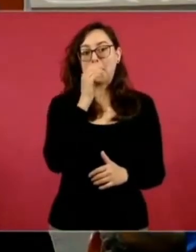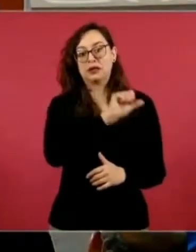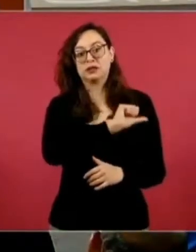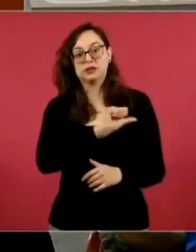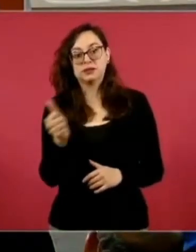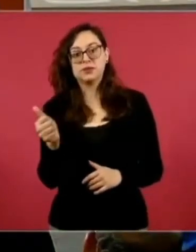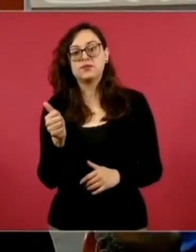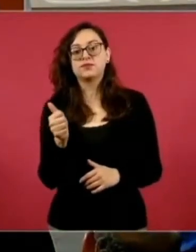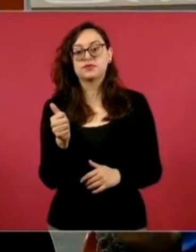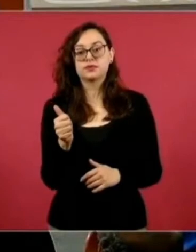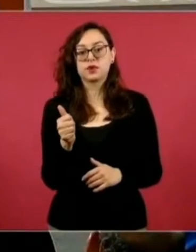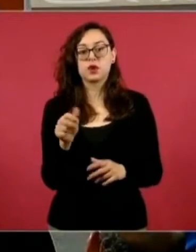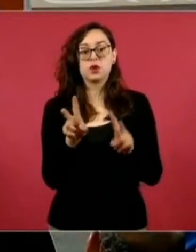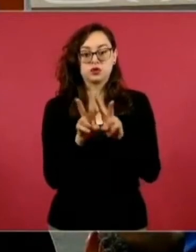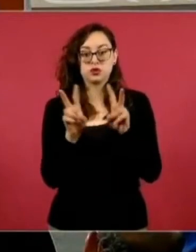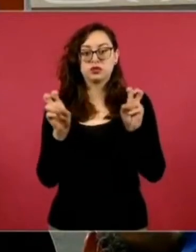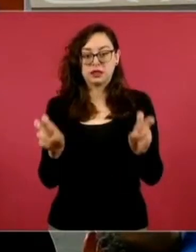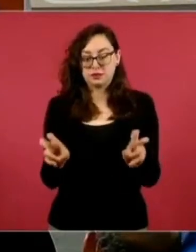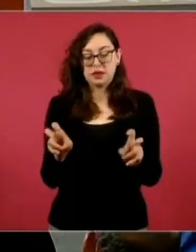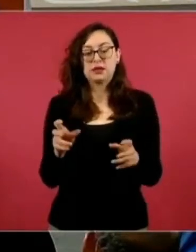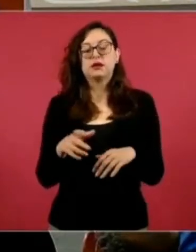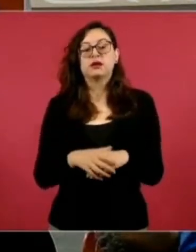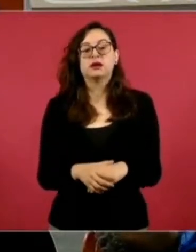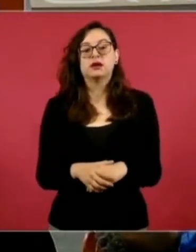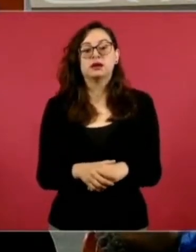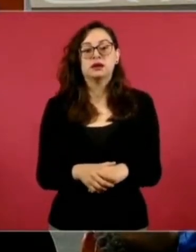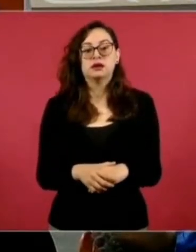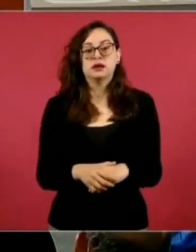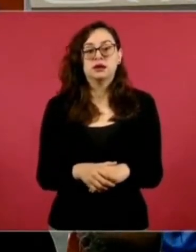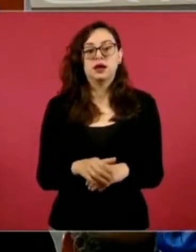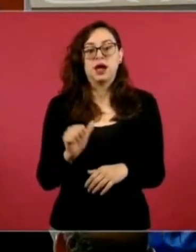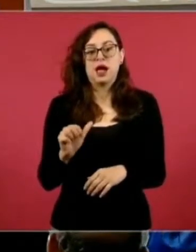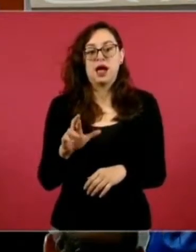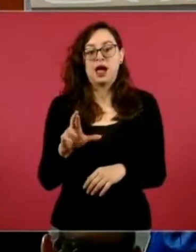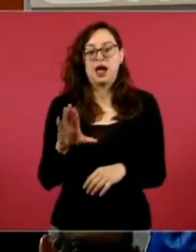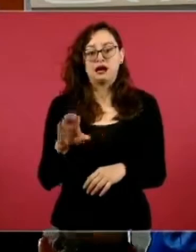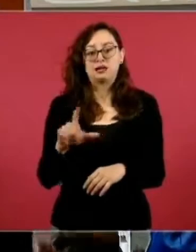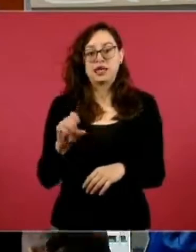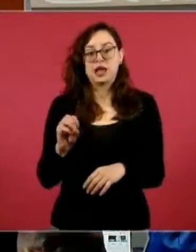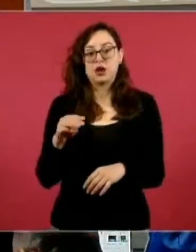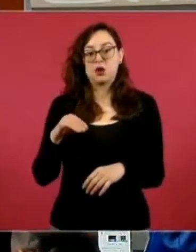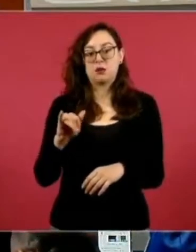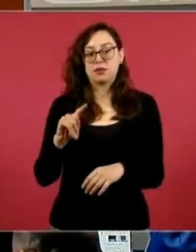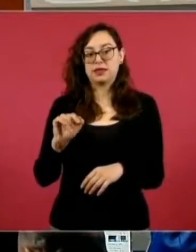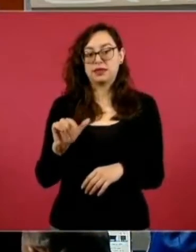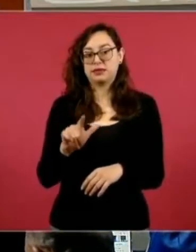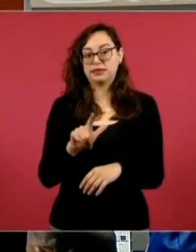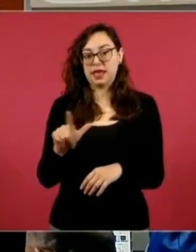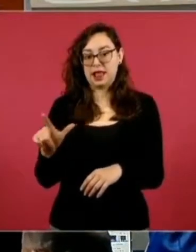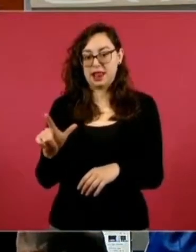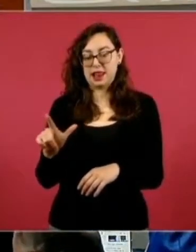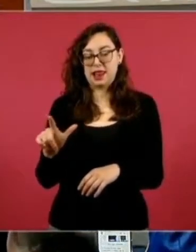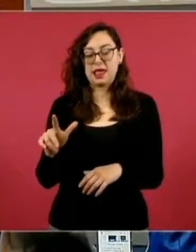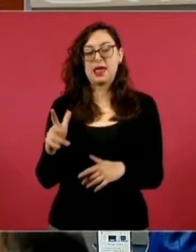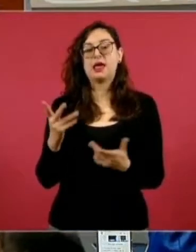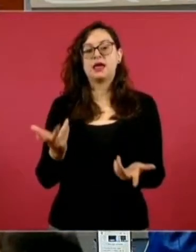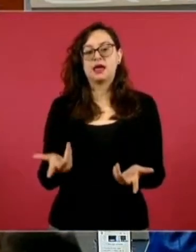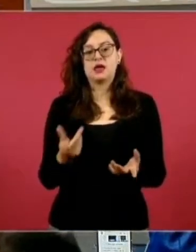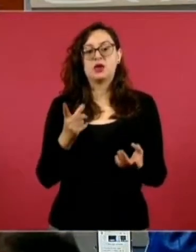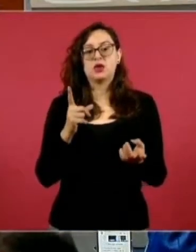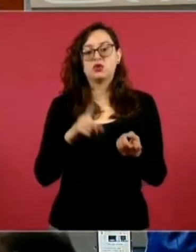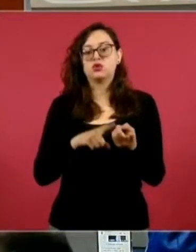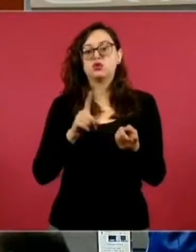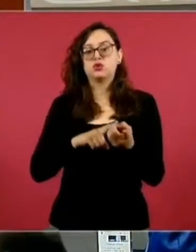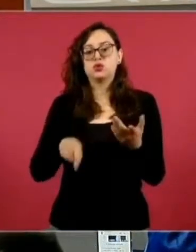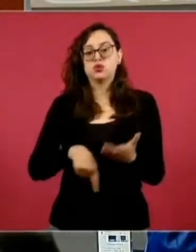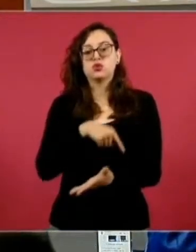que se preguntó, que es justamente el de Arcelor Mintal, una empresa que tiene sede en el